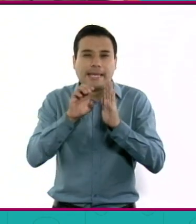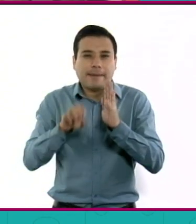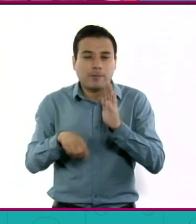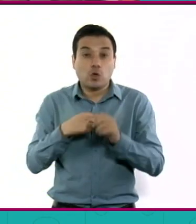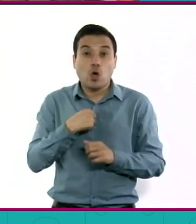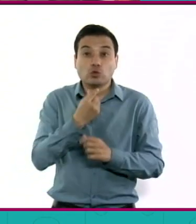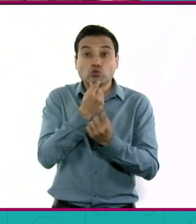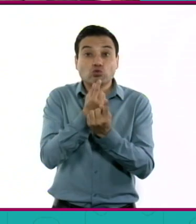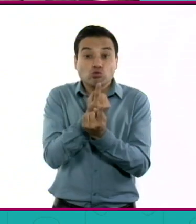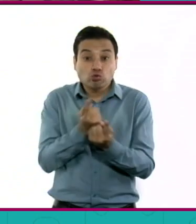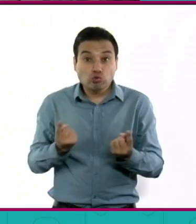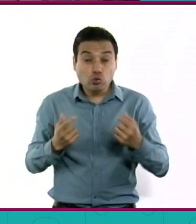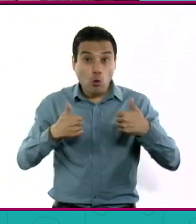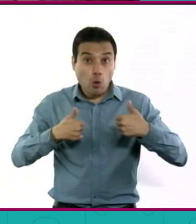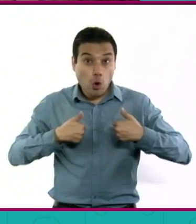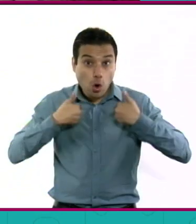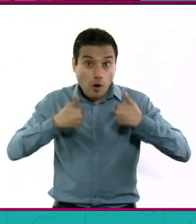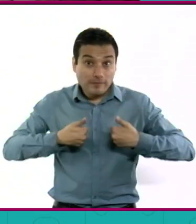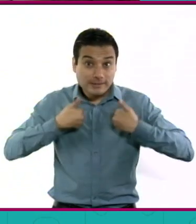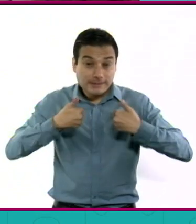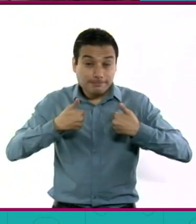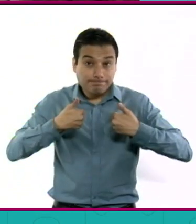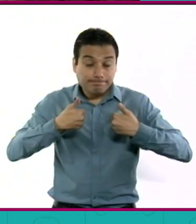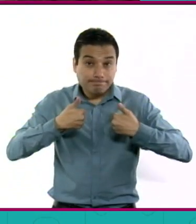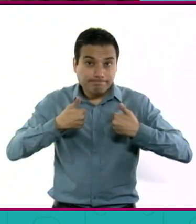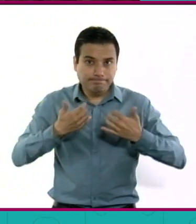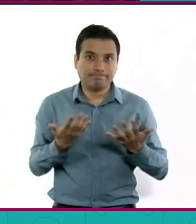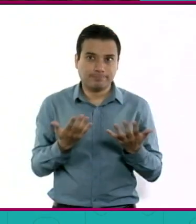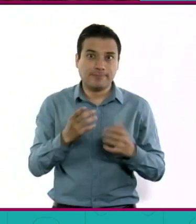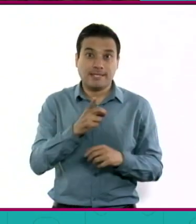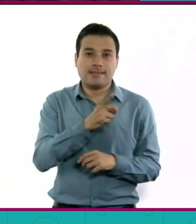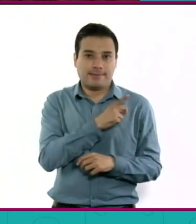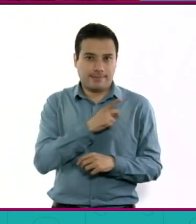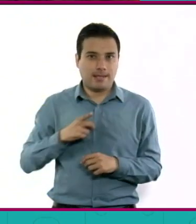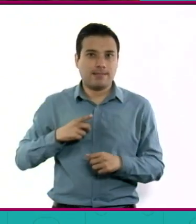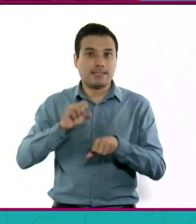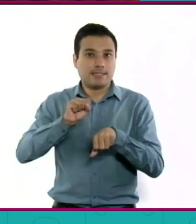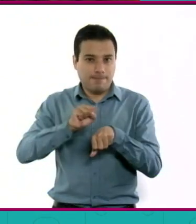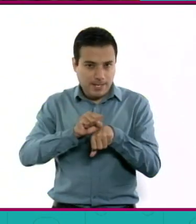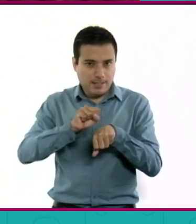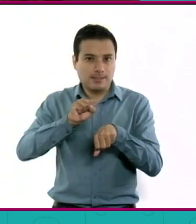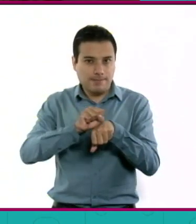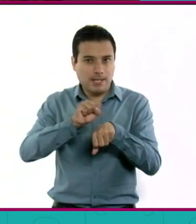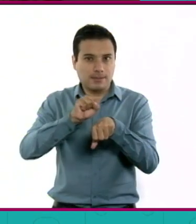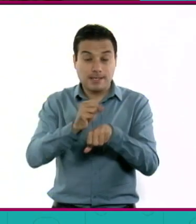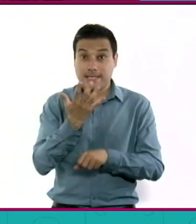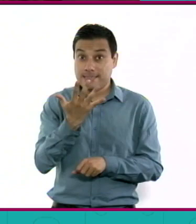niños, niñas o adolescentes cinco veces a la semana una hora.